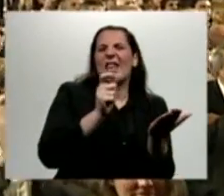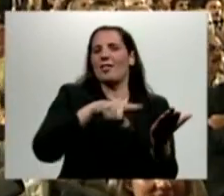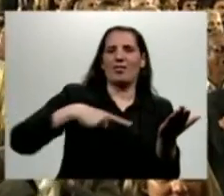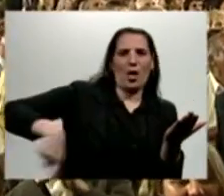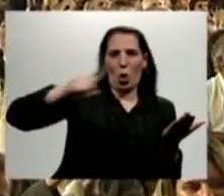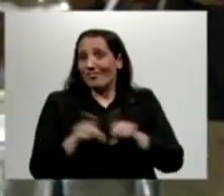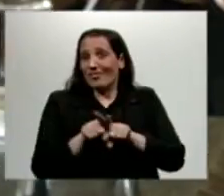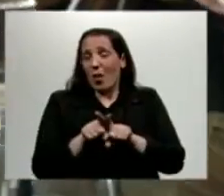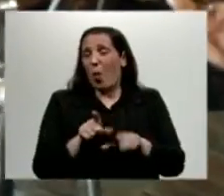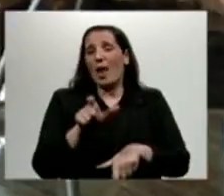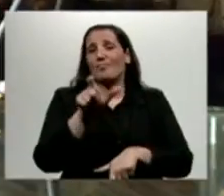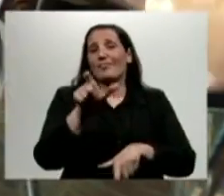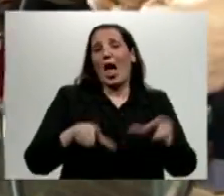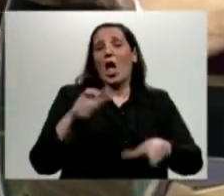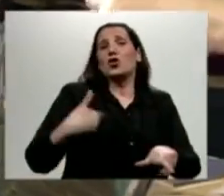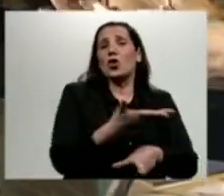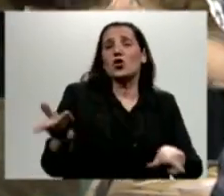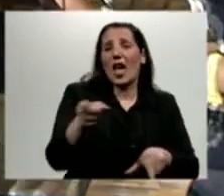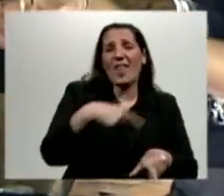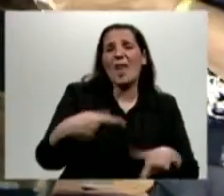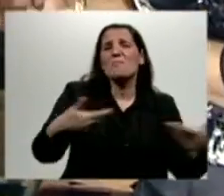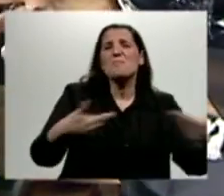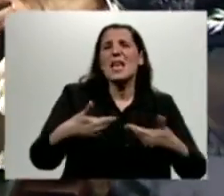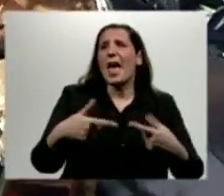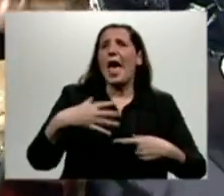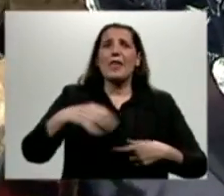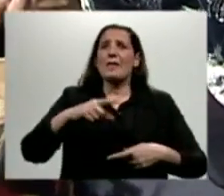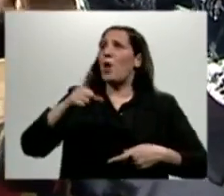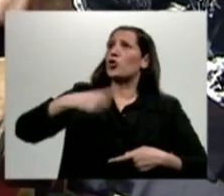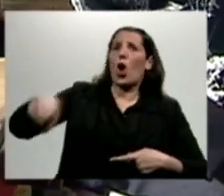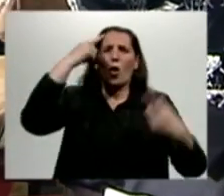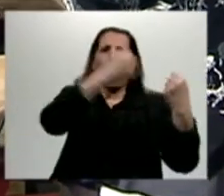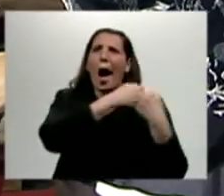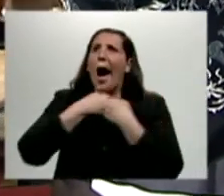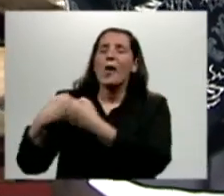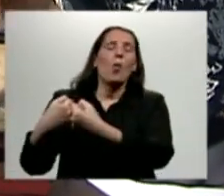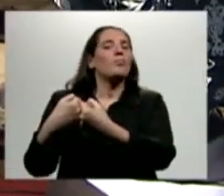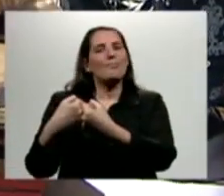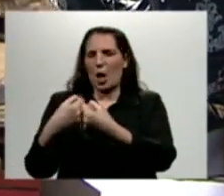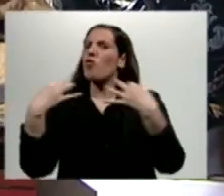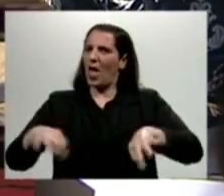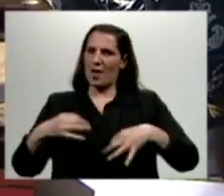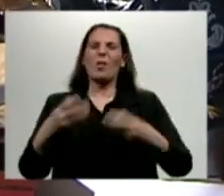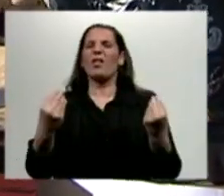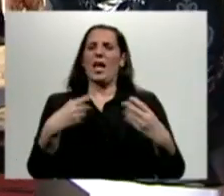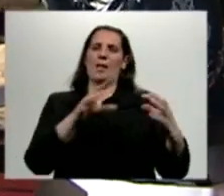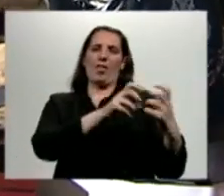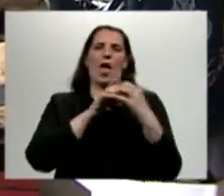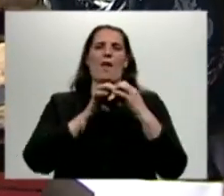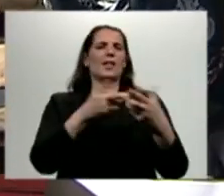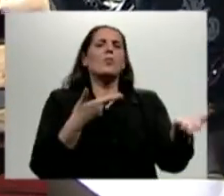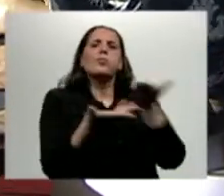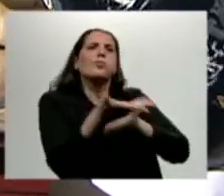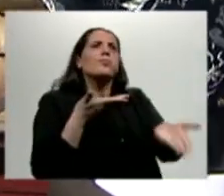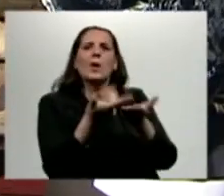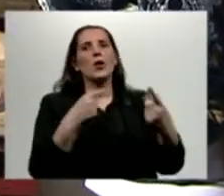logro de todos. La sociedad no reclama que estemos en todo de acuerdo, pero que por lo menos tengamos la valentía de sentarnos a debatir las diferencias y no escapar